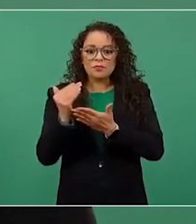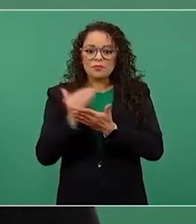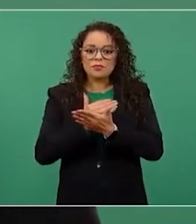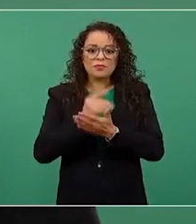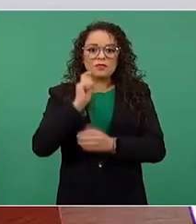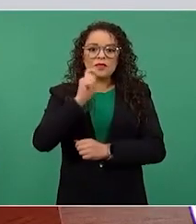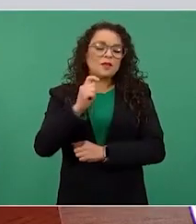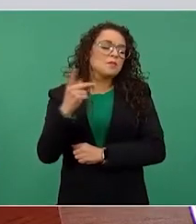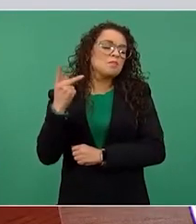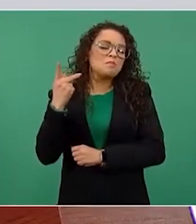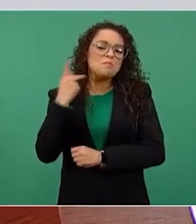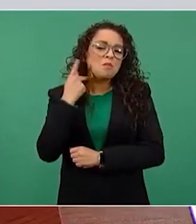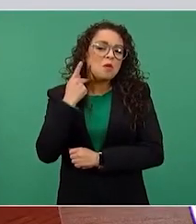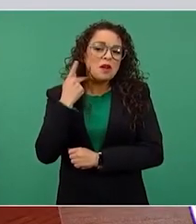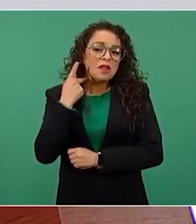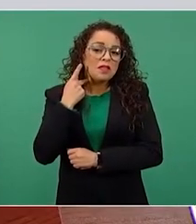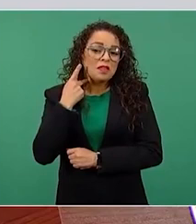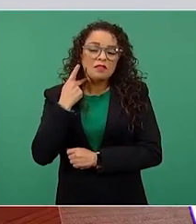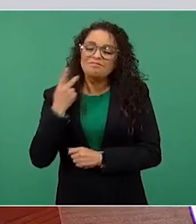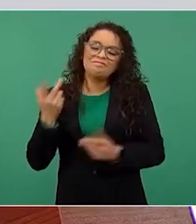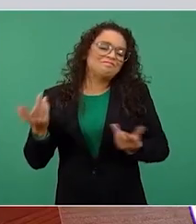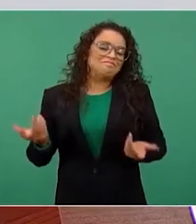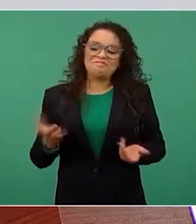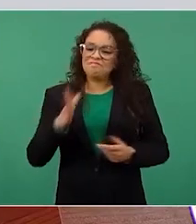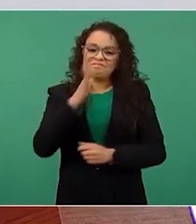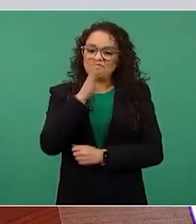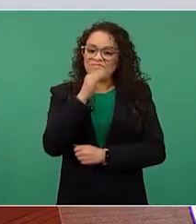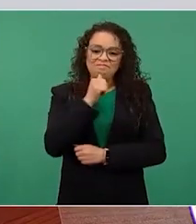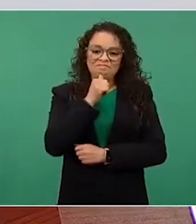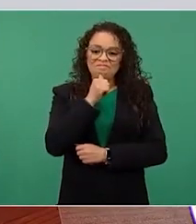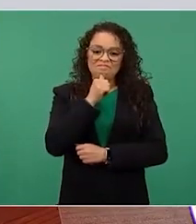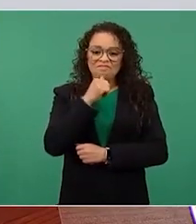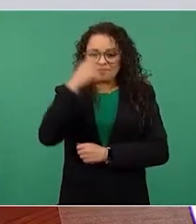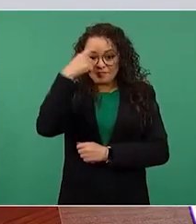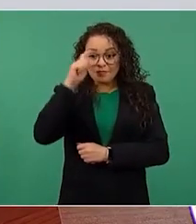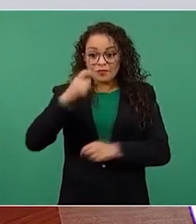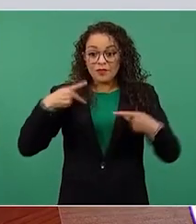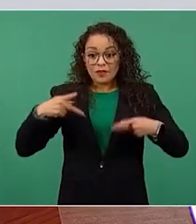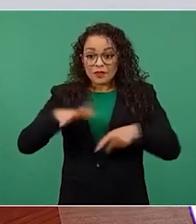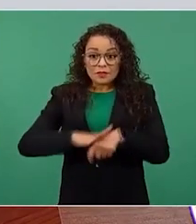ser político para servirle al pueblo.